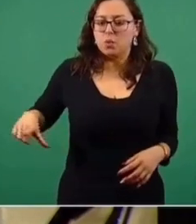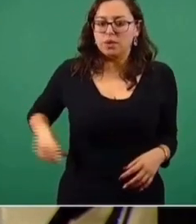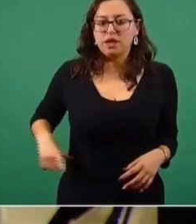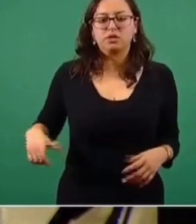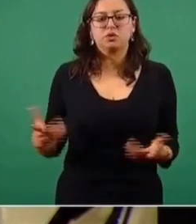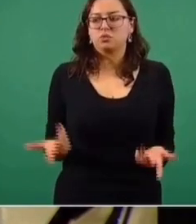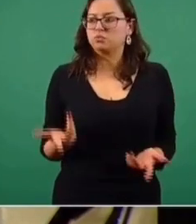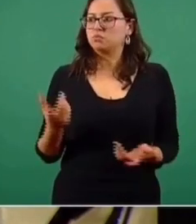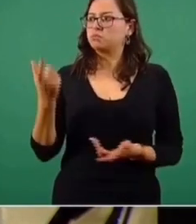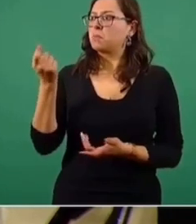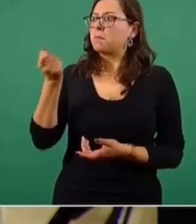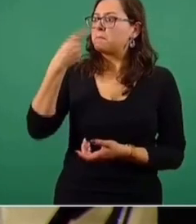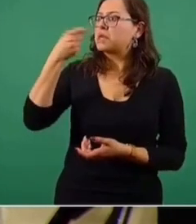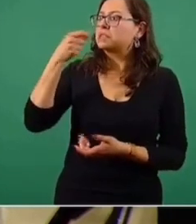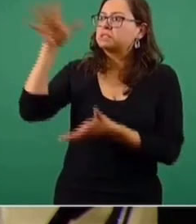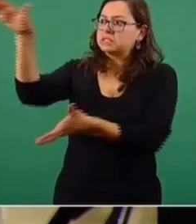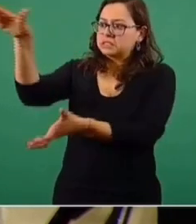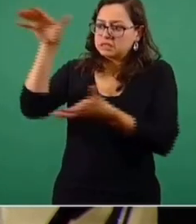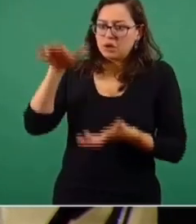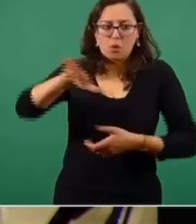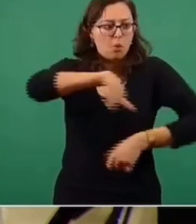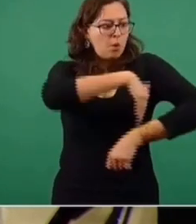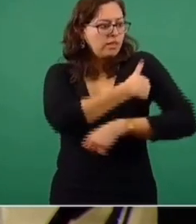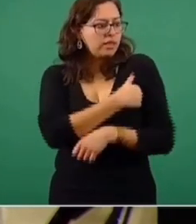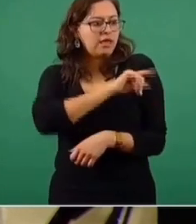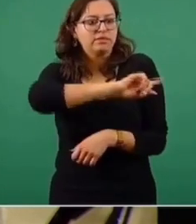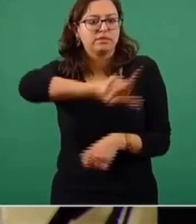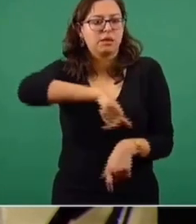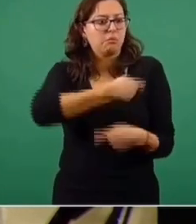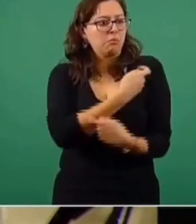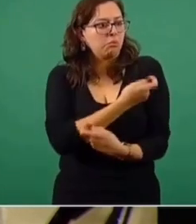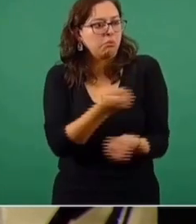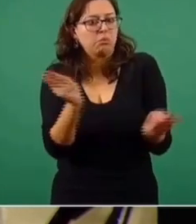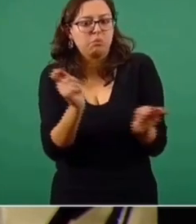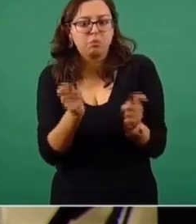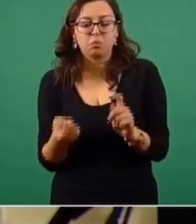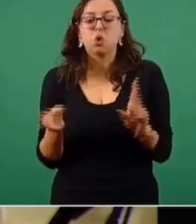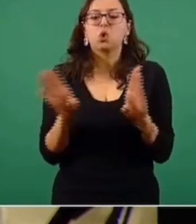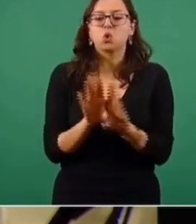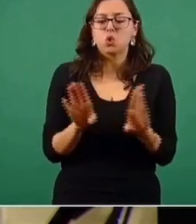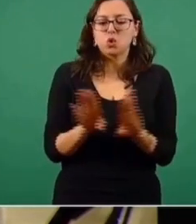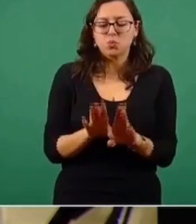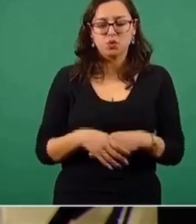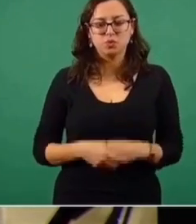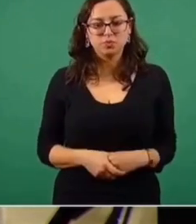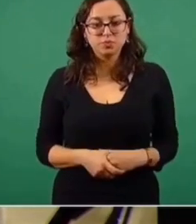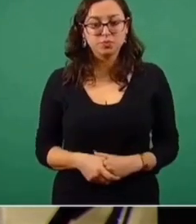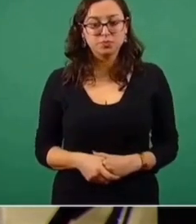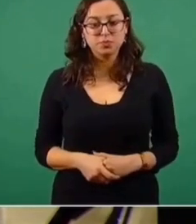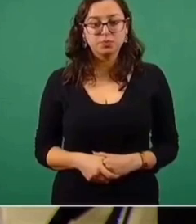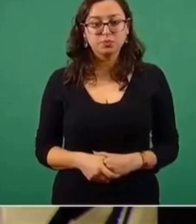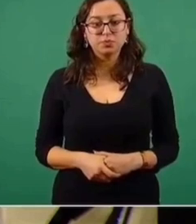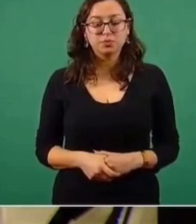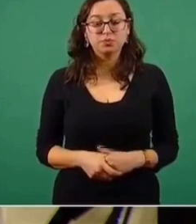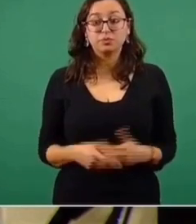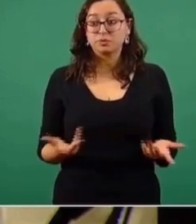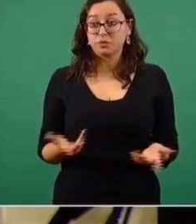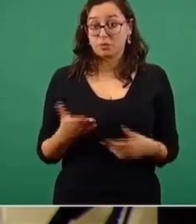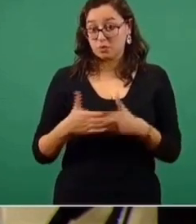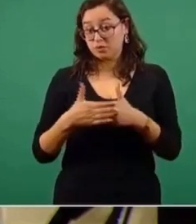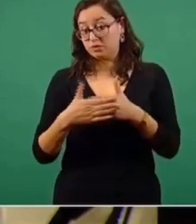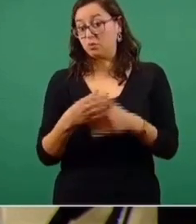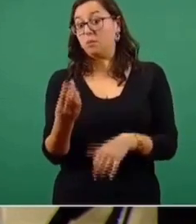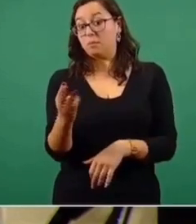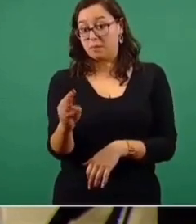almacenaje de medicinas en todo el país, una vez que la UNOPS concrete la primera compra a principios de mayo? La segunda es,